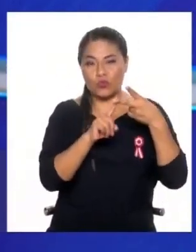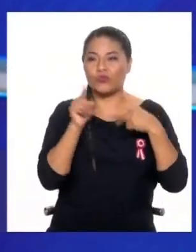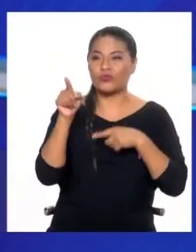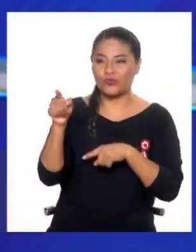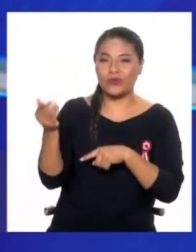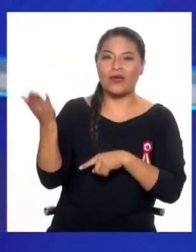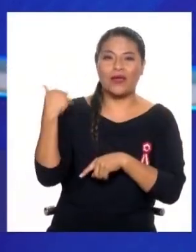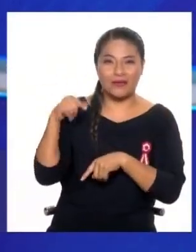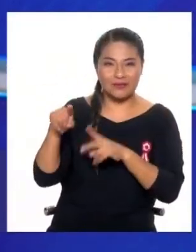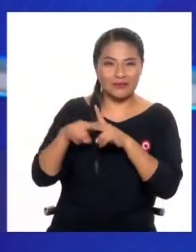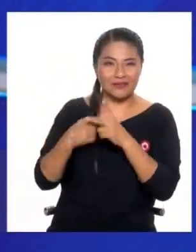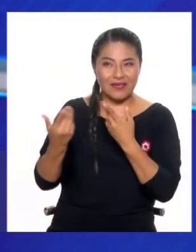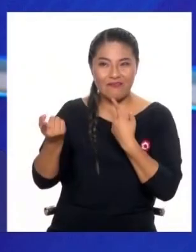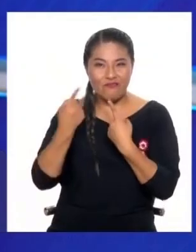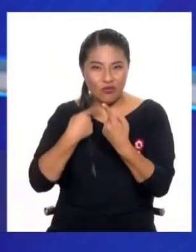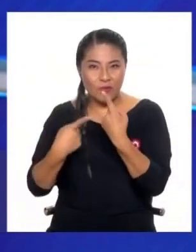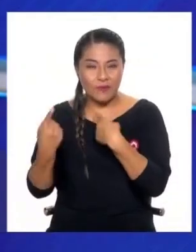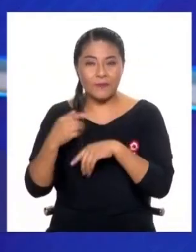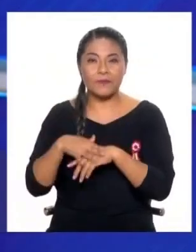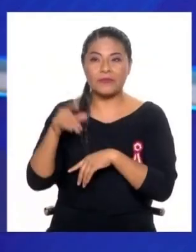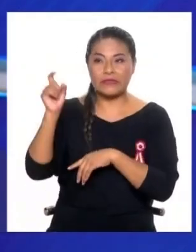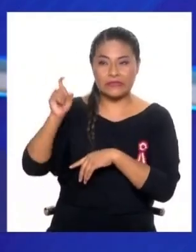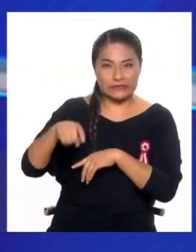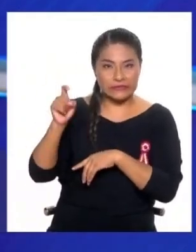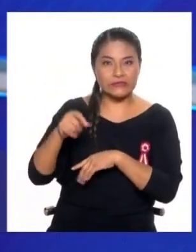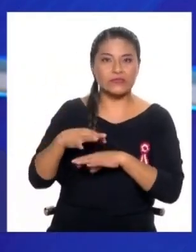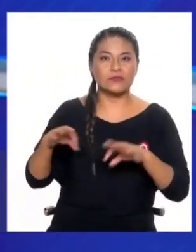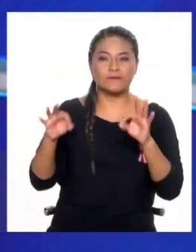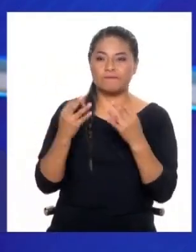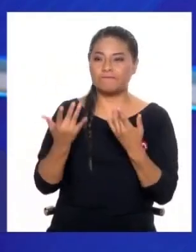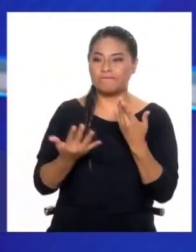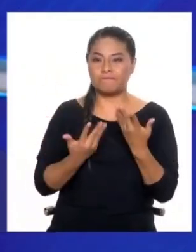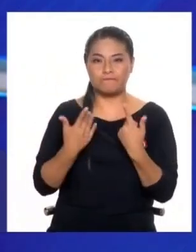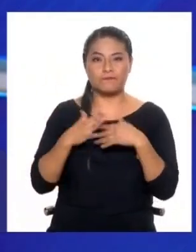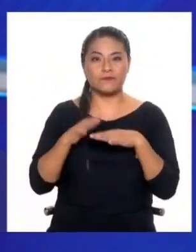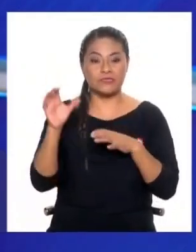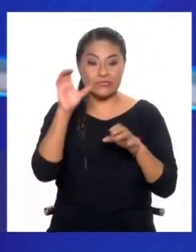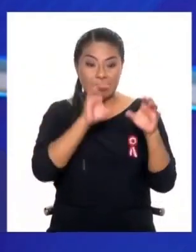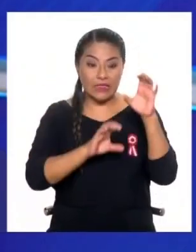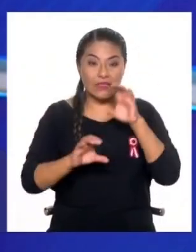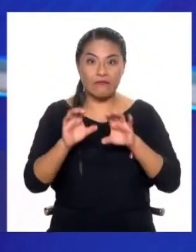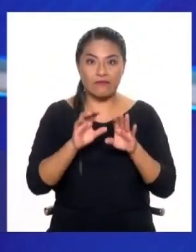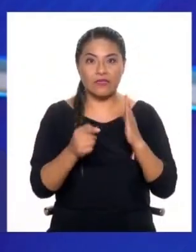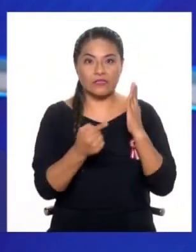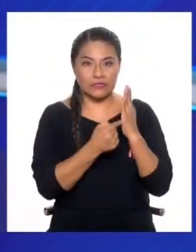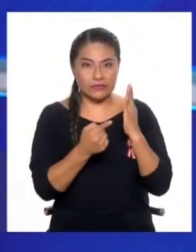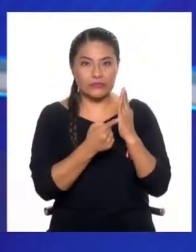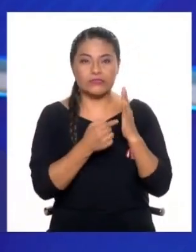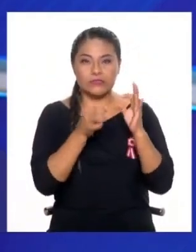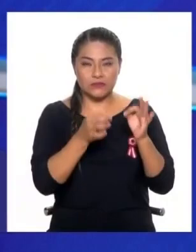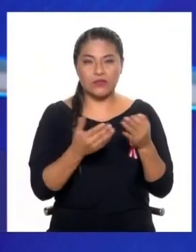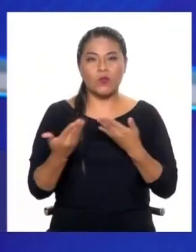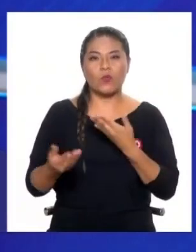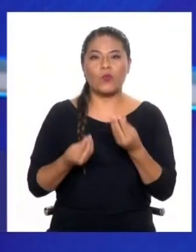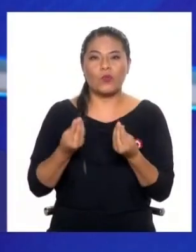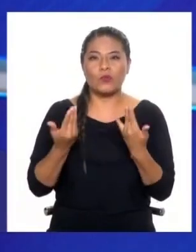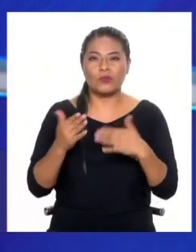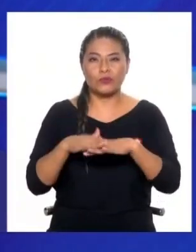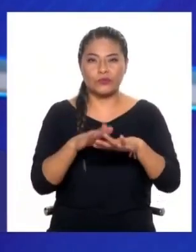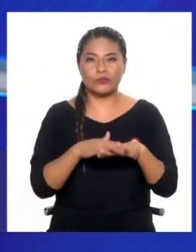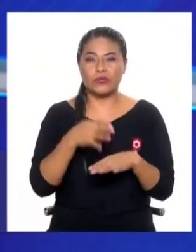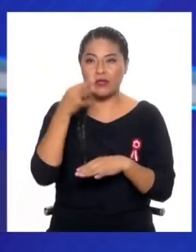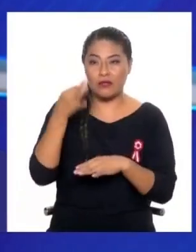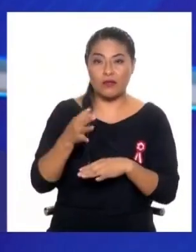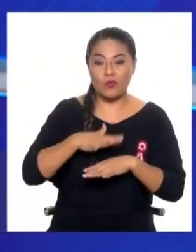mencionábamos al inicio de la entrevista, que necesitamos de la parte científica y técnica para saber cuáles son